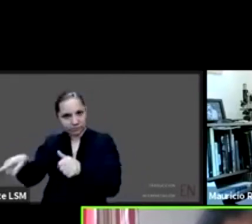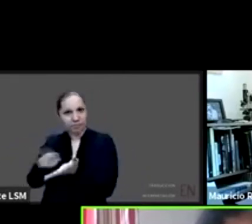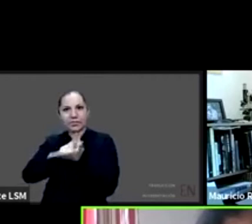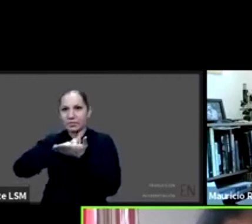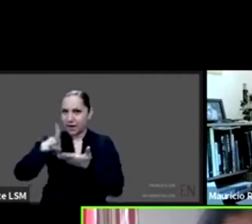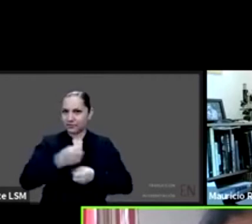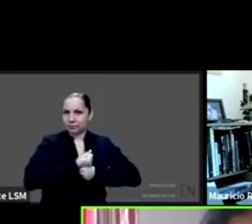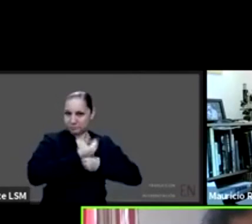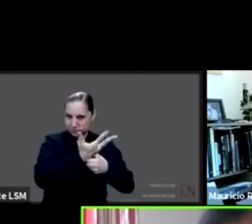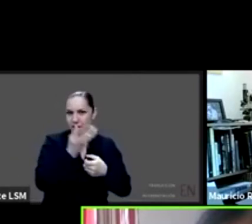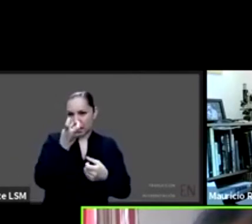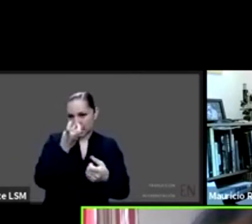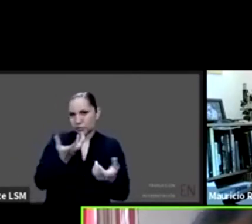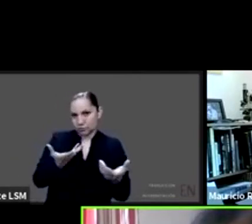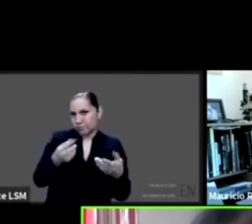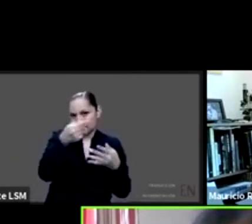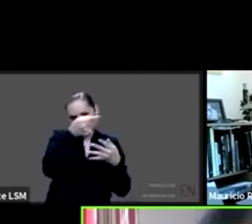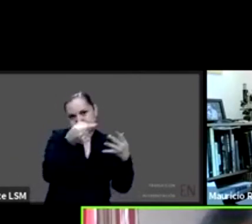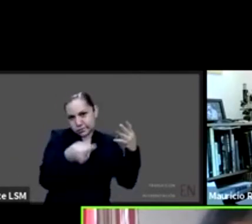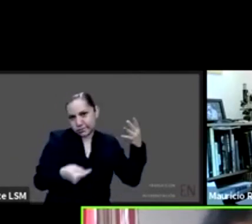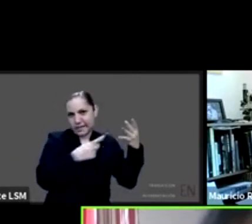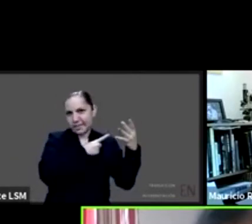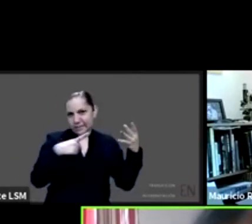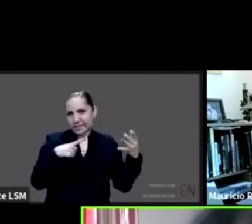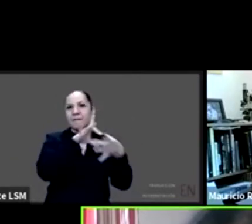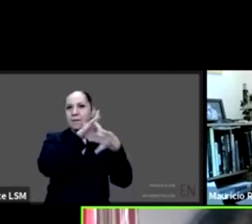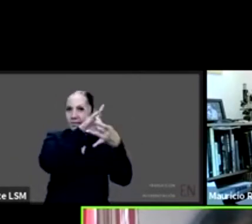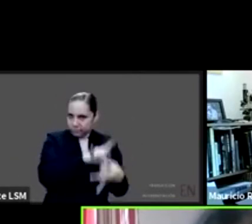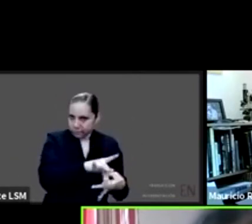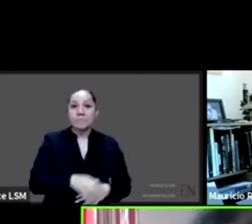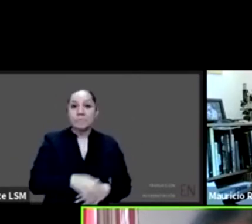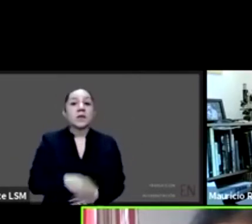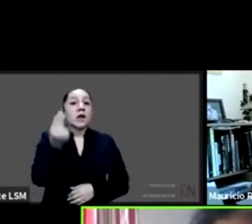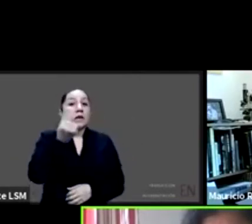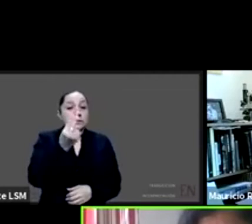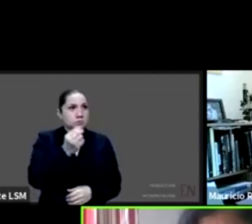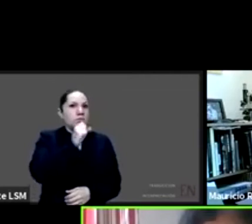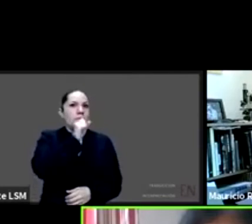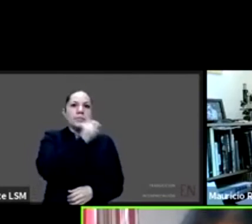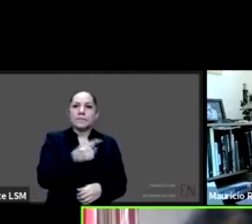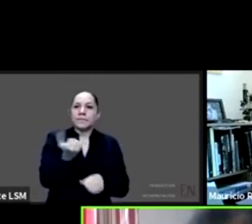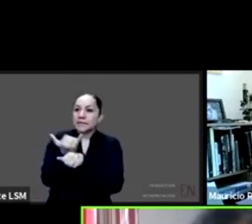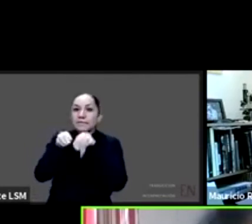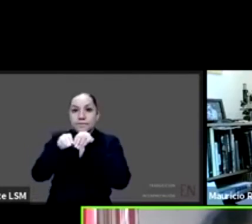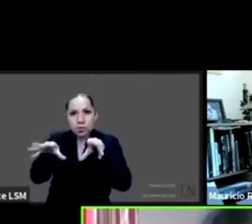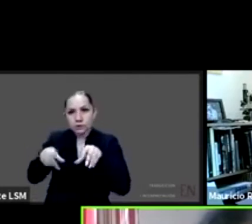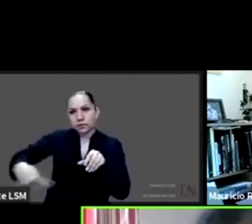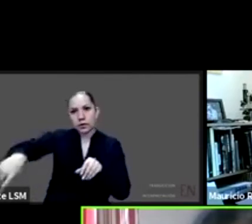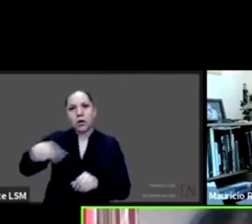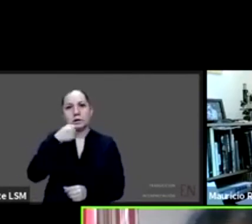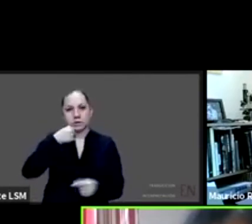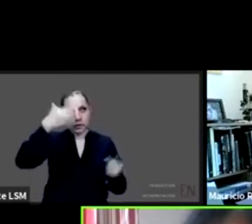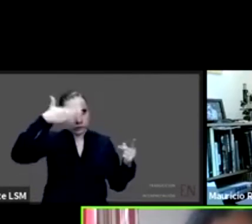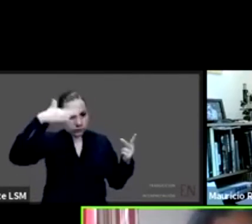esto se tiene que aterrizar en consentimiento informado a niños, niñas y adolescentes en esta etapa de ruta